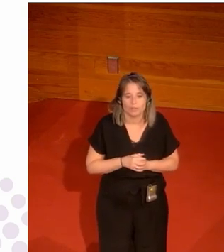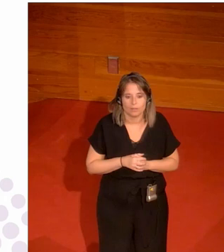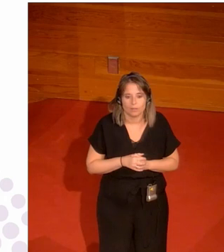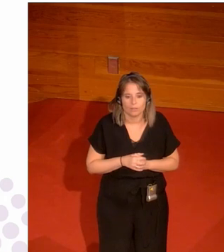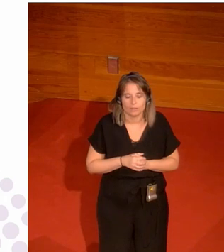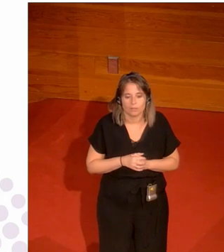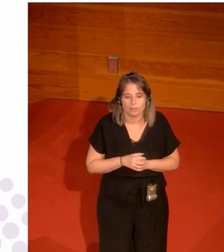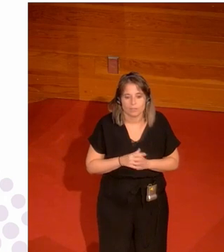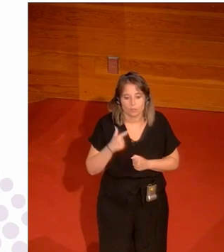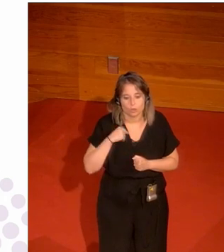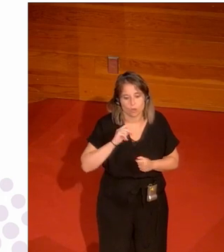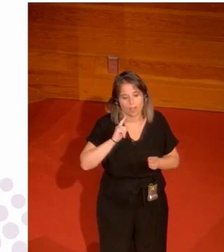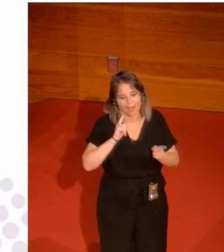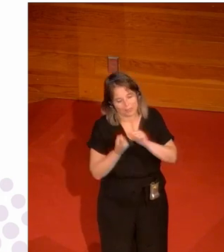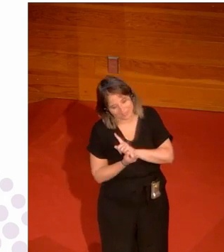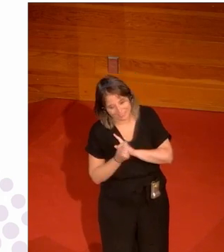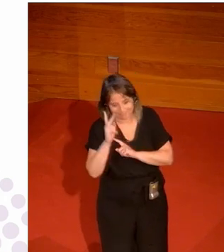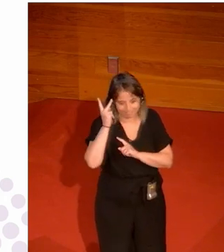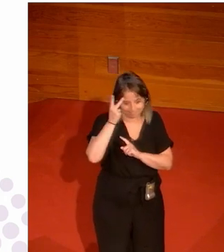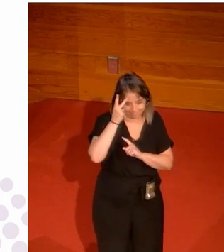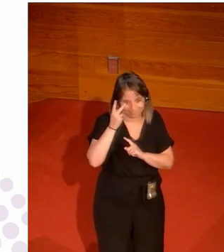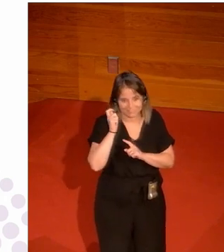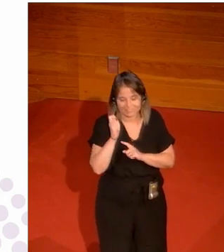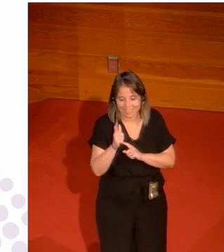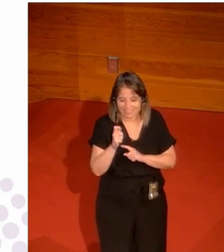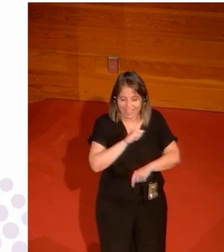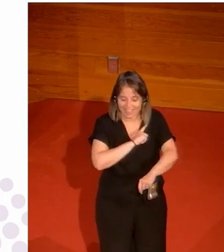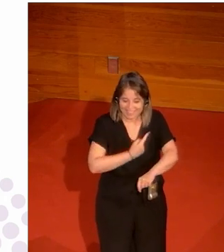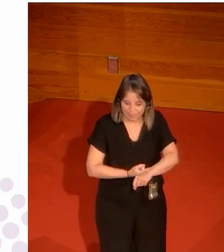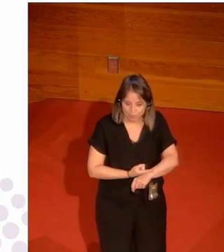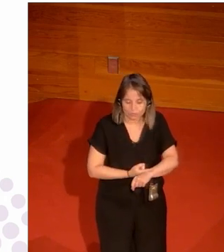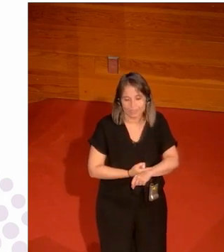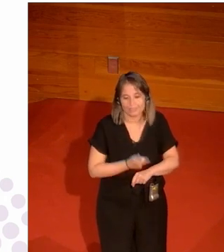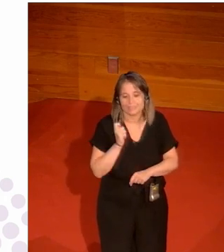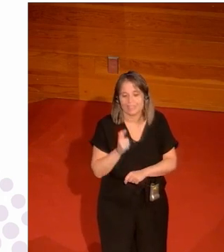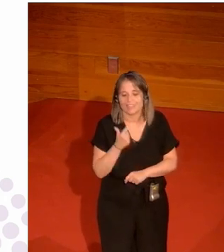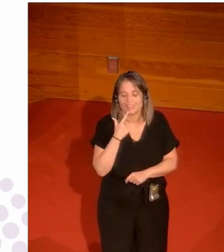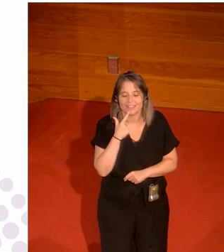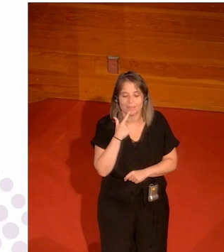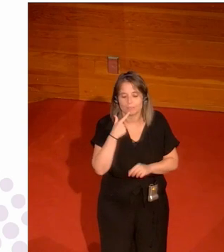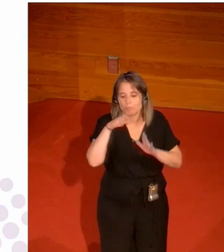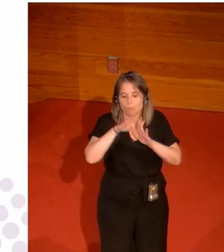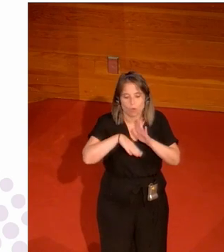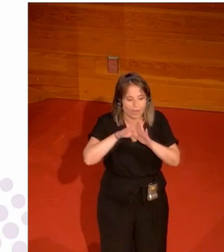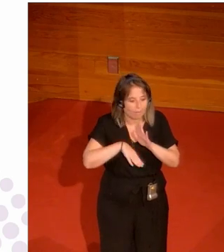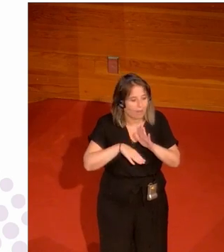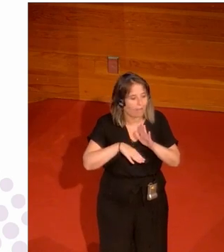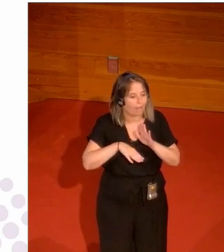a veces sucede al revés ¿no? que lo que se marca es que el deporte es femenino ¿no? en cualquier programación